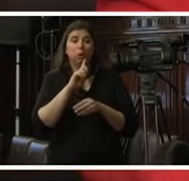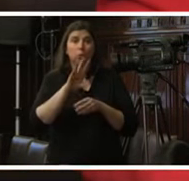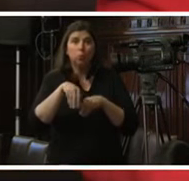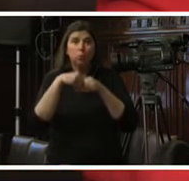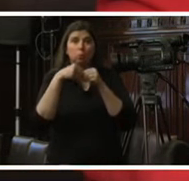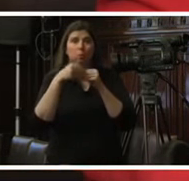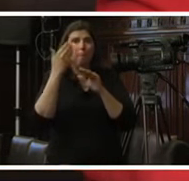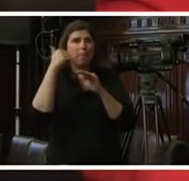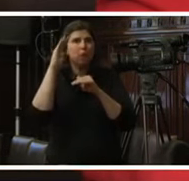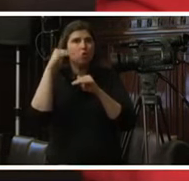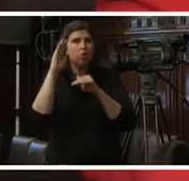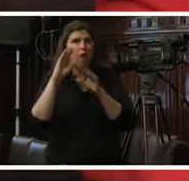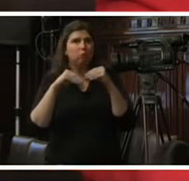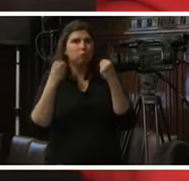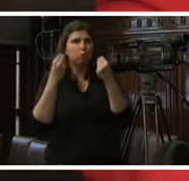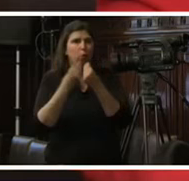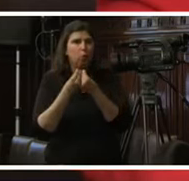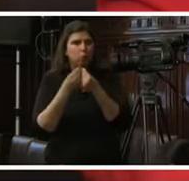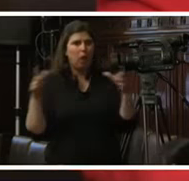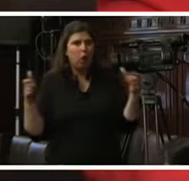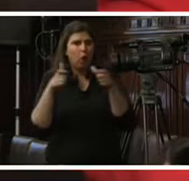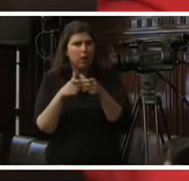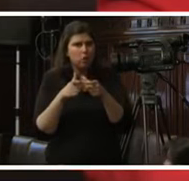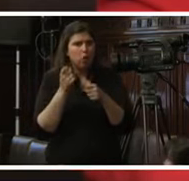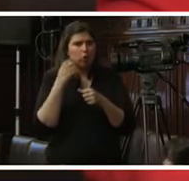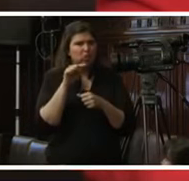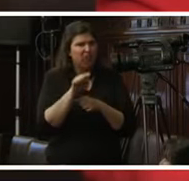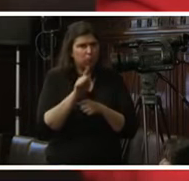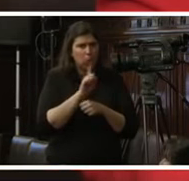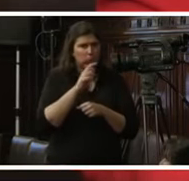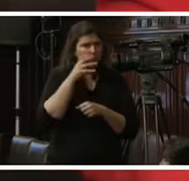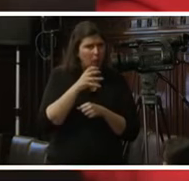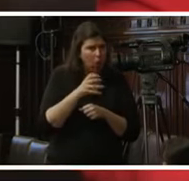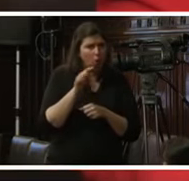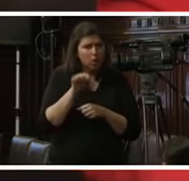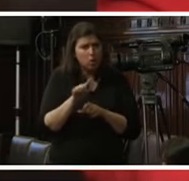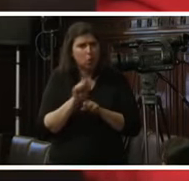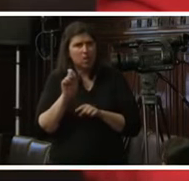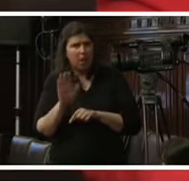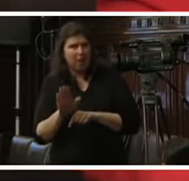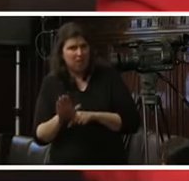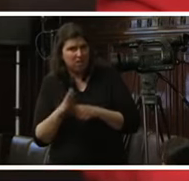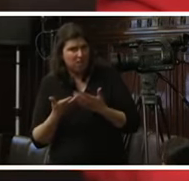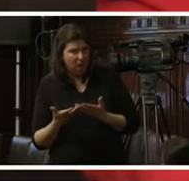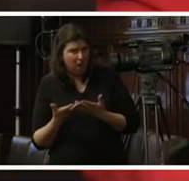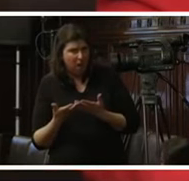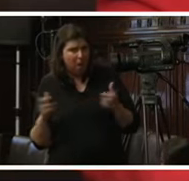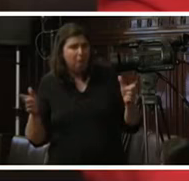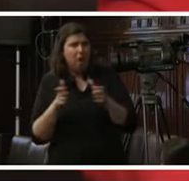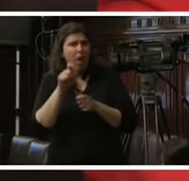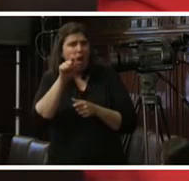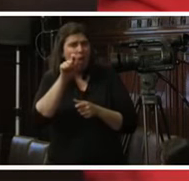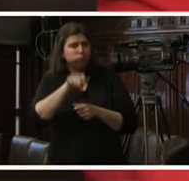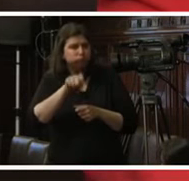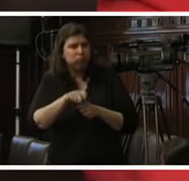congreso si eso no es riesgo si eso no es amenaza a la independencia judicial díganme señores qué cosa es amenaza a la